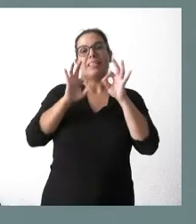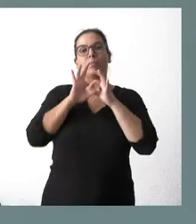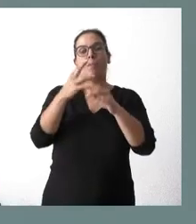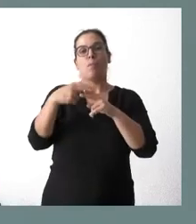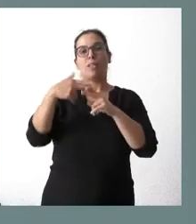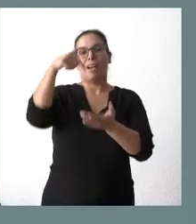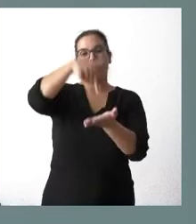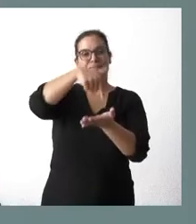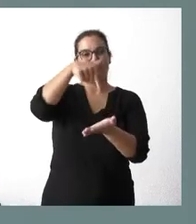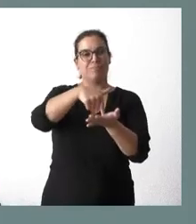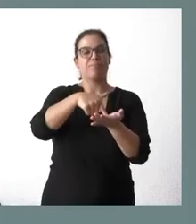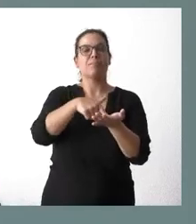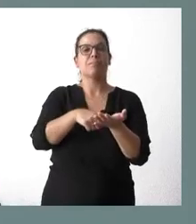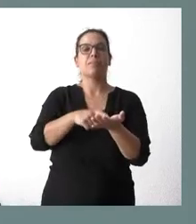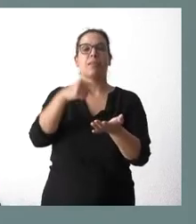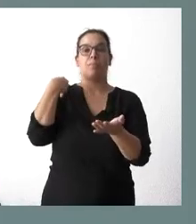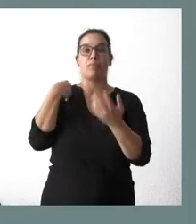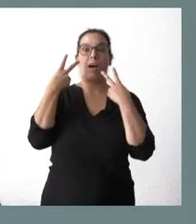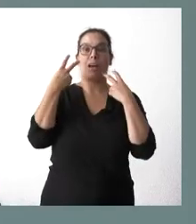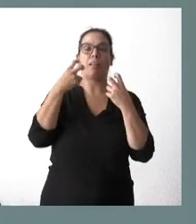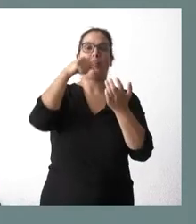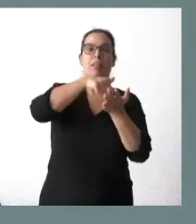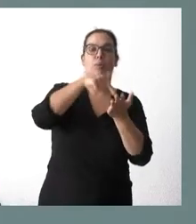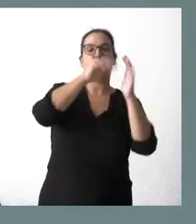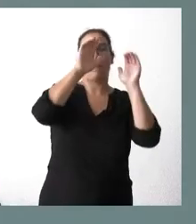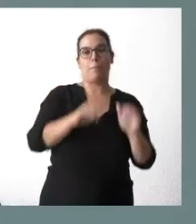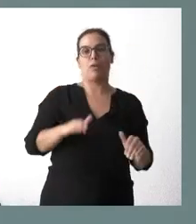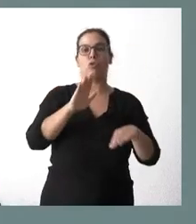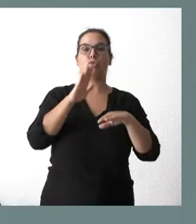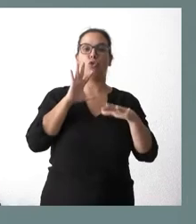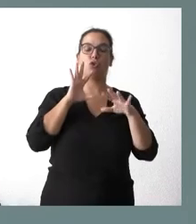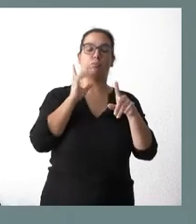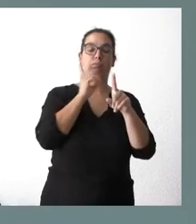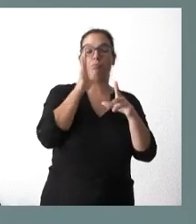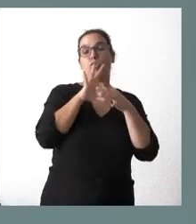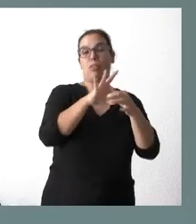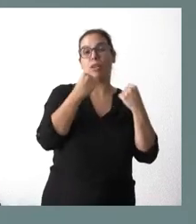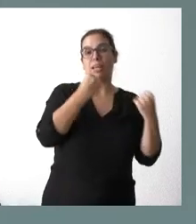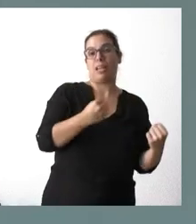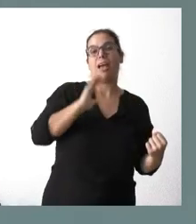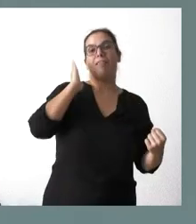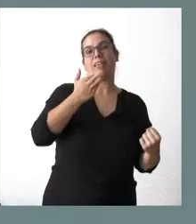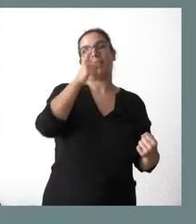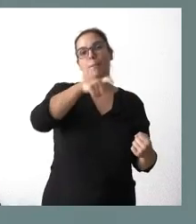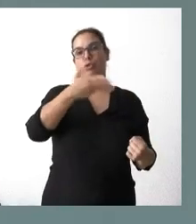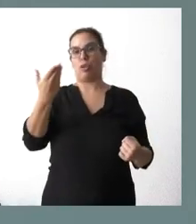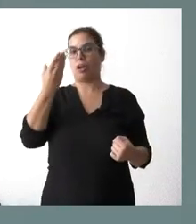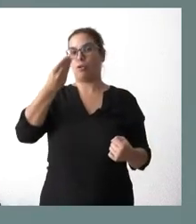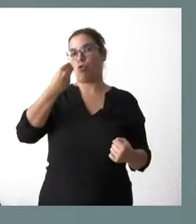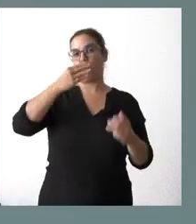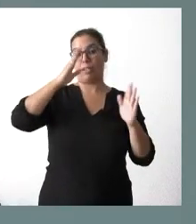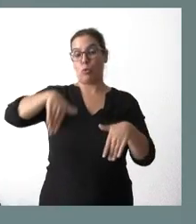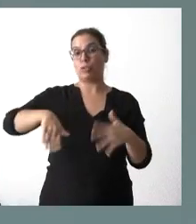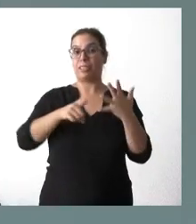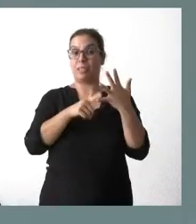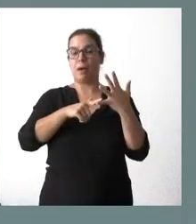que disminuyen la presión y positiva sobre la energía y el impacto sobre los consumidores. Esta medida, que la pusimos la última, no por casualidad, porque nos parecía quizá de